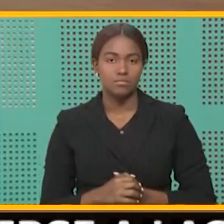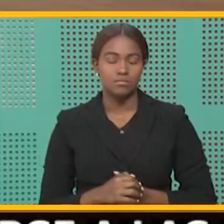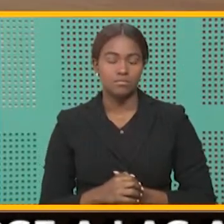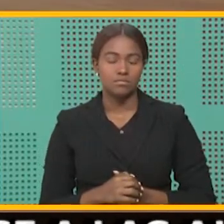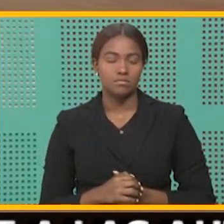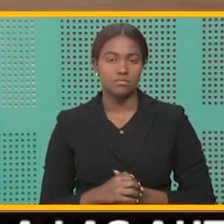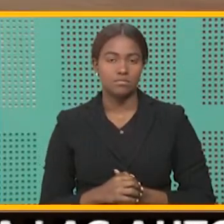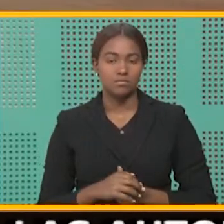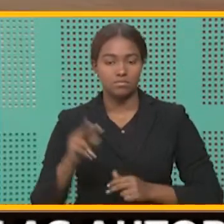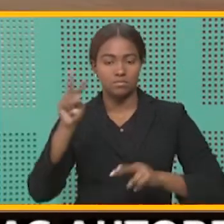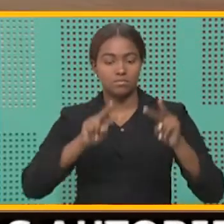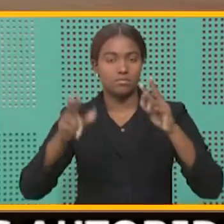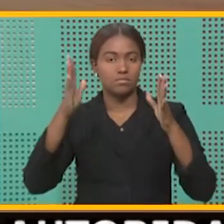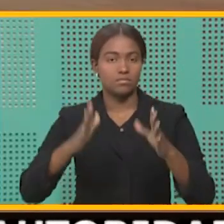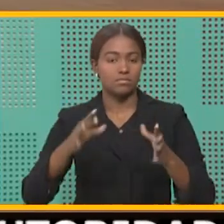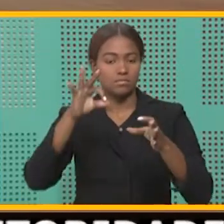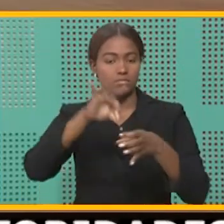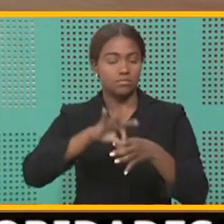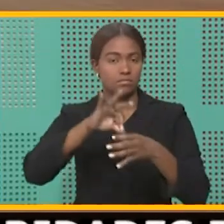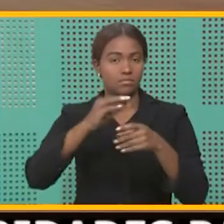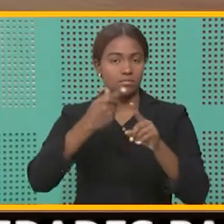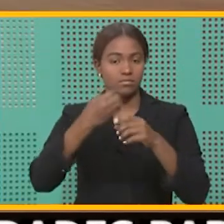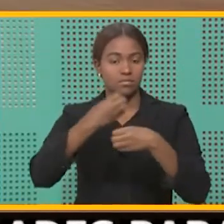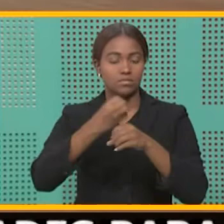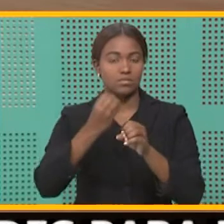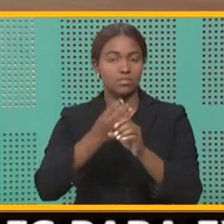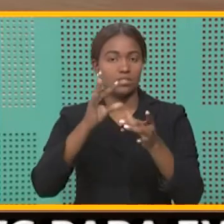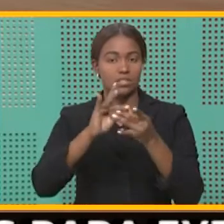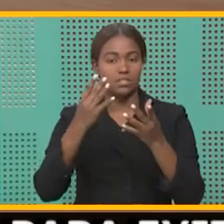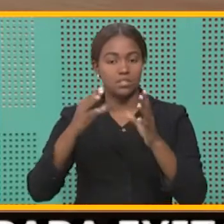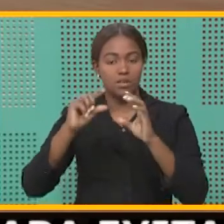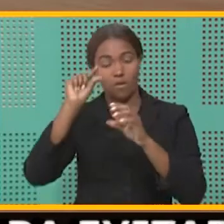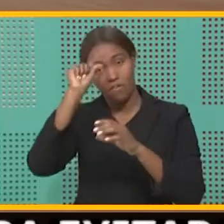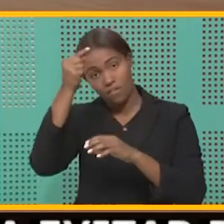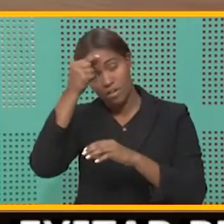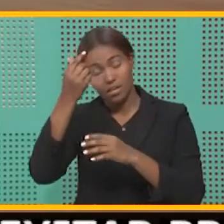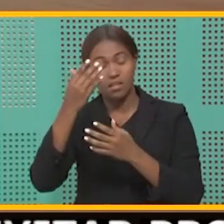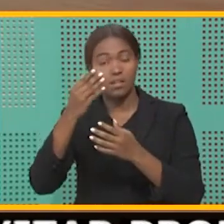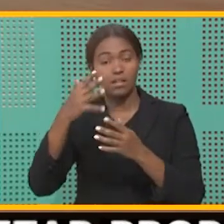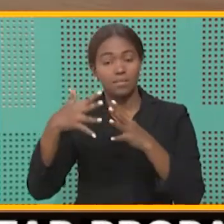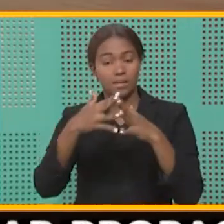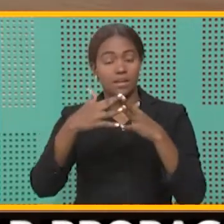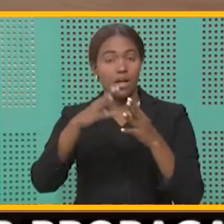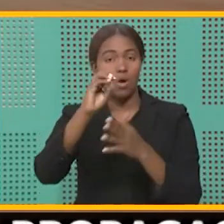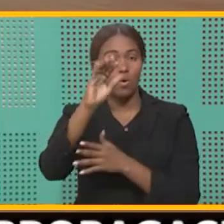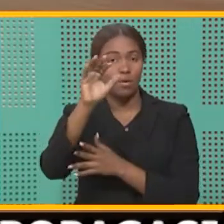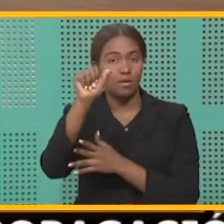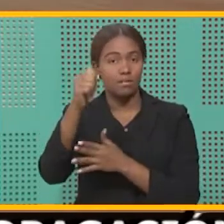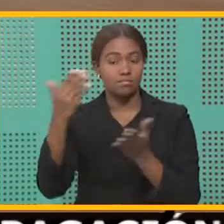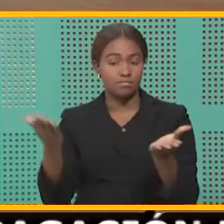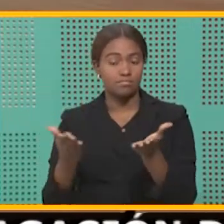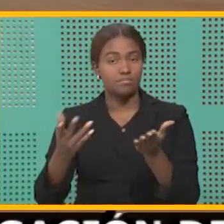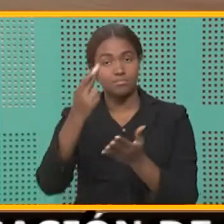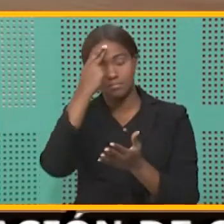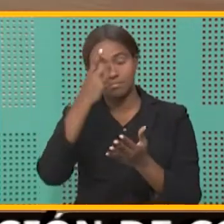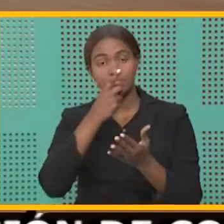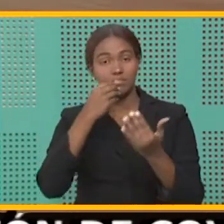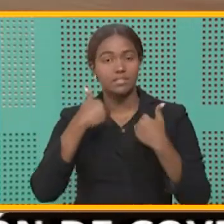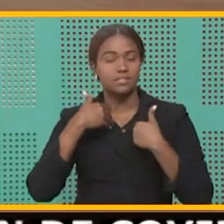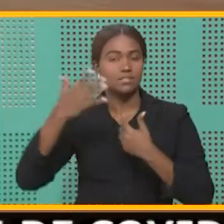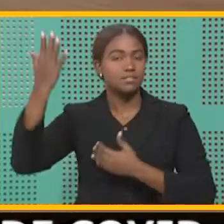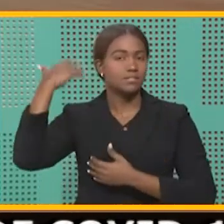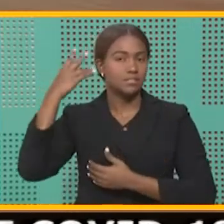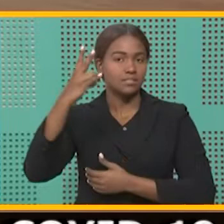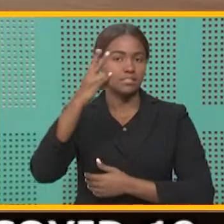Y los observadores electorales de la Organización de los Estados Americanos, OEA, se encuentran en República Dominicana desde el pasado